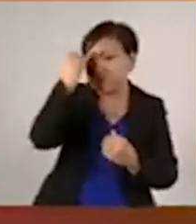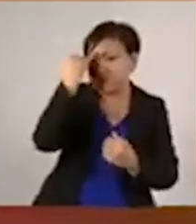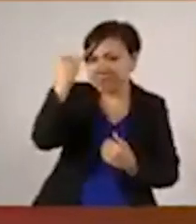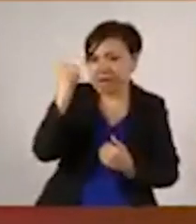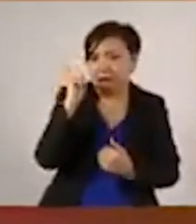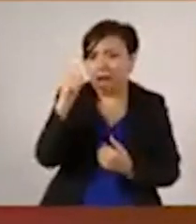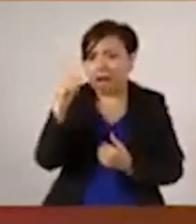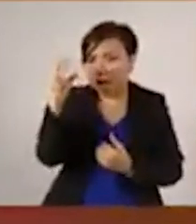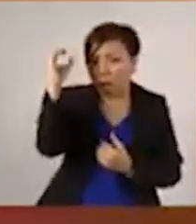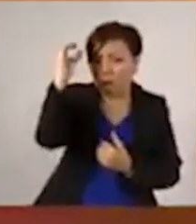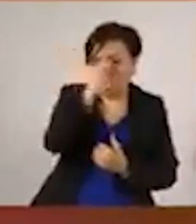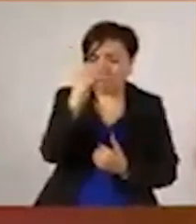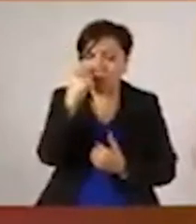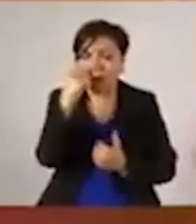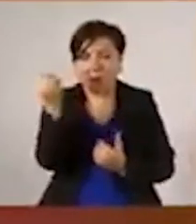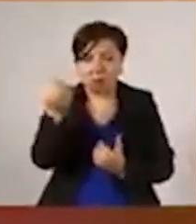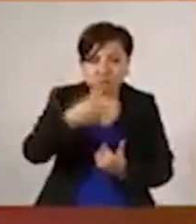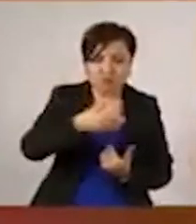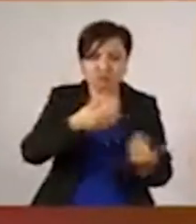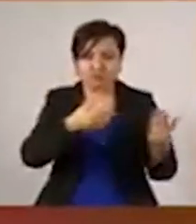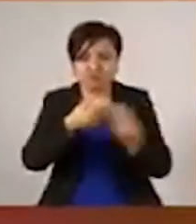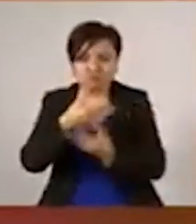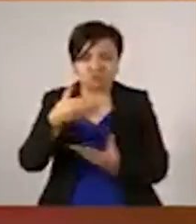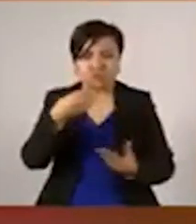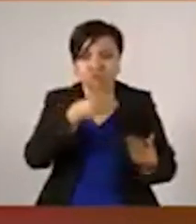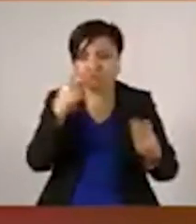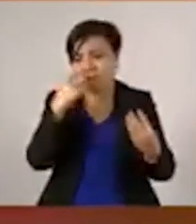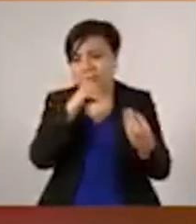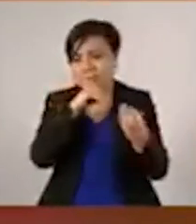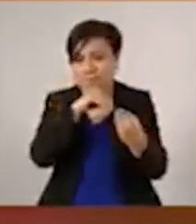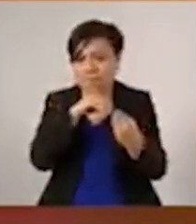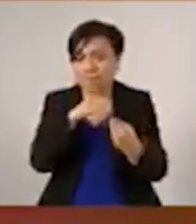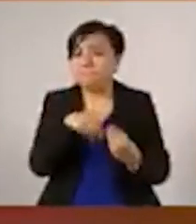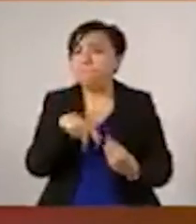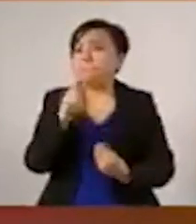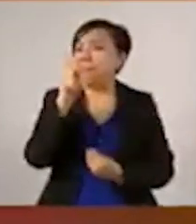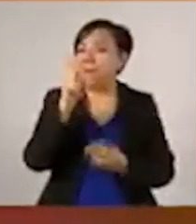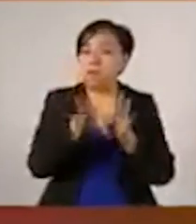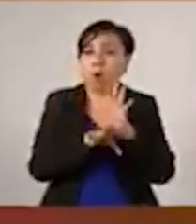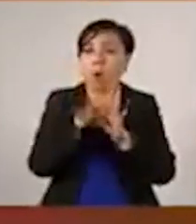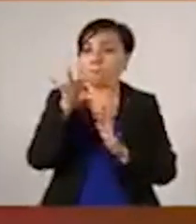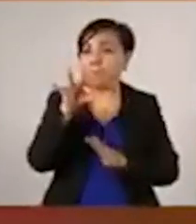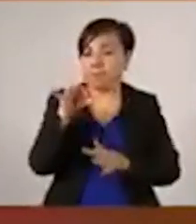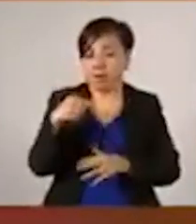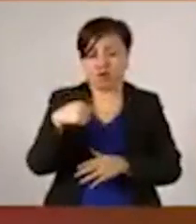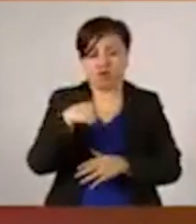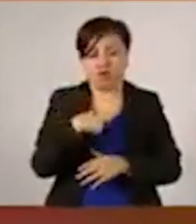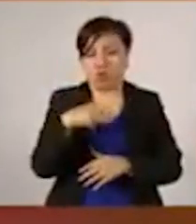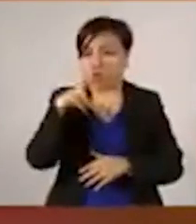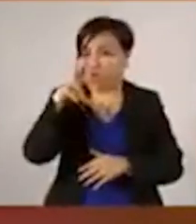contrastar las opiniones. En lo que yo no estoy de acuerdo básicamente es en que